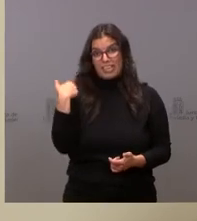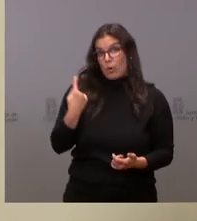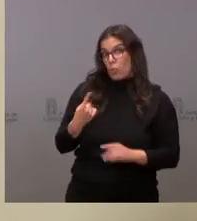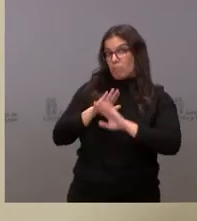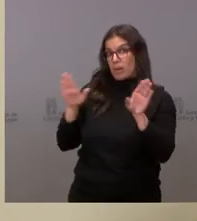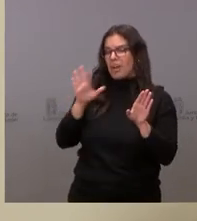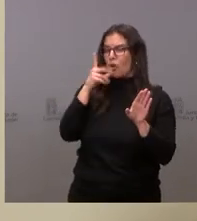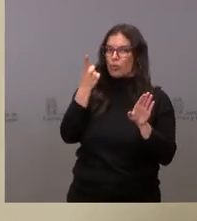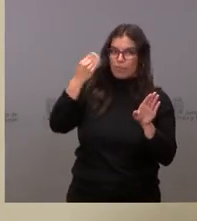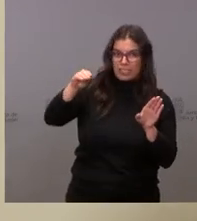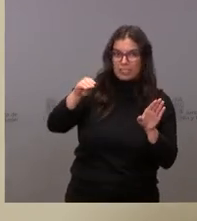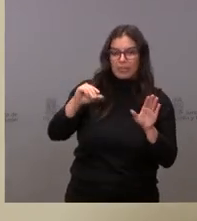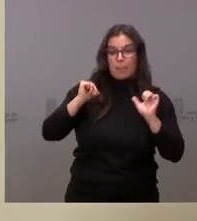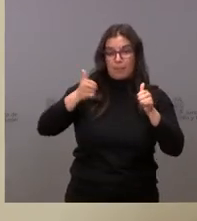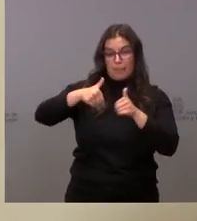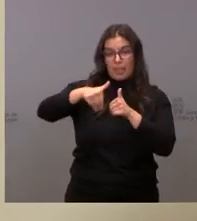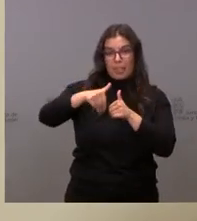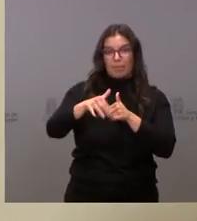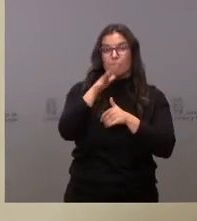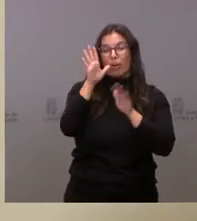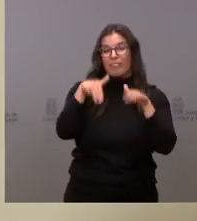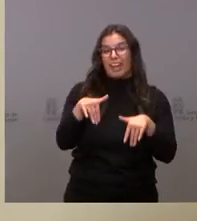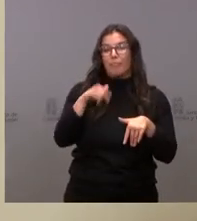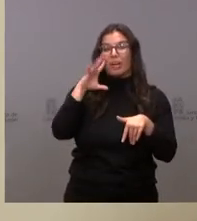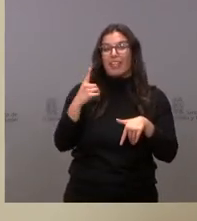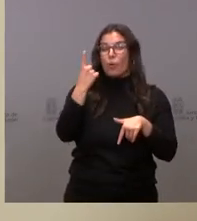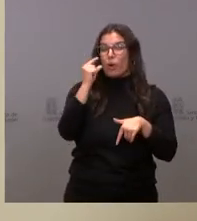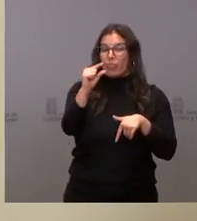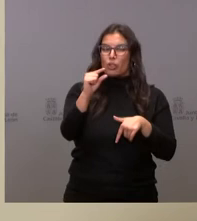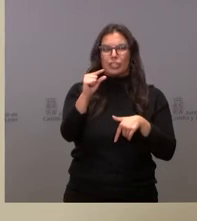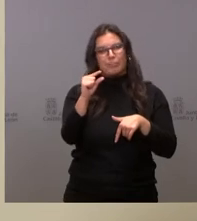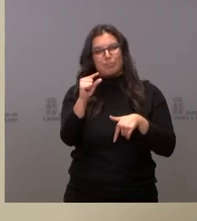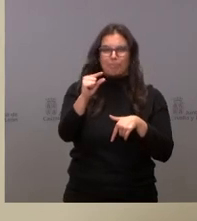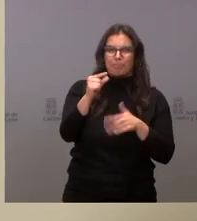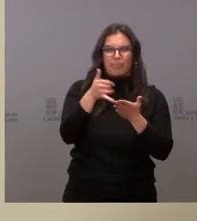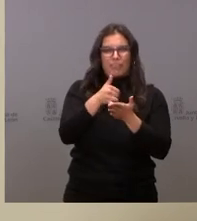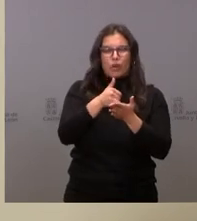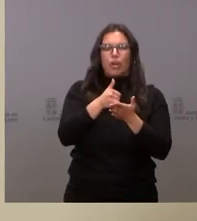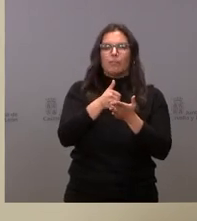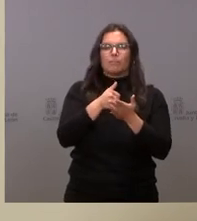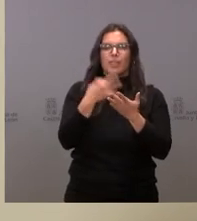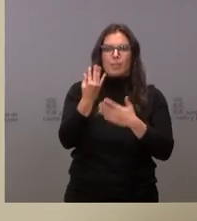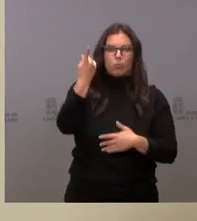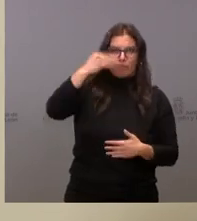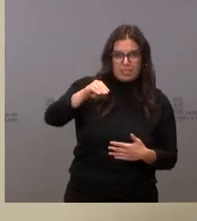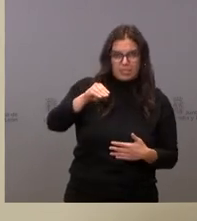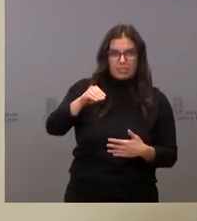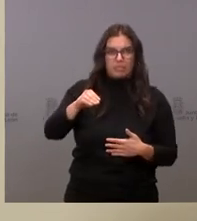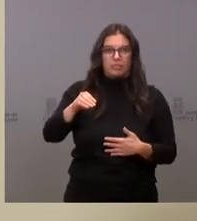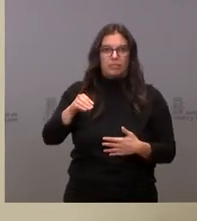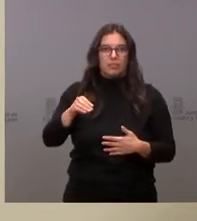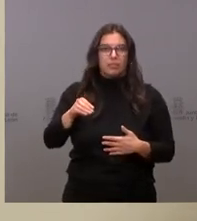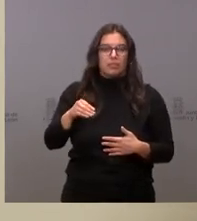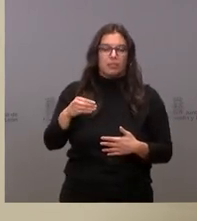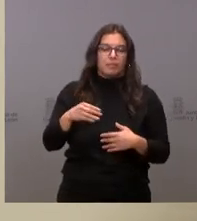a administrar, porque la eficacia es menor que la de las otras vacunas, vacunas de ARN